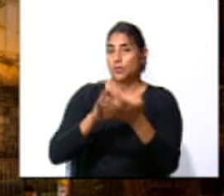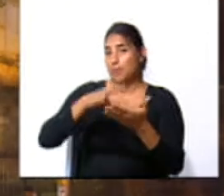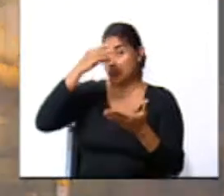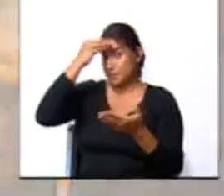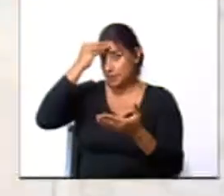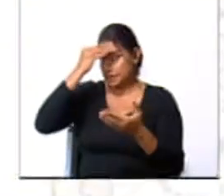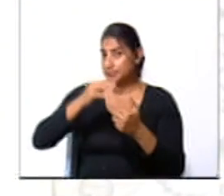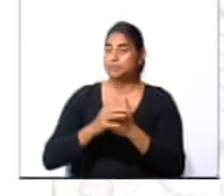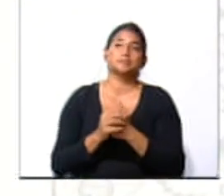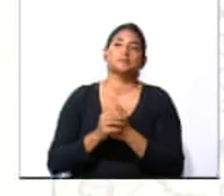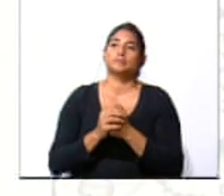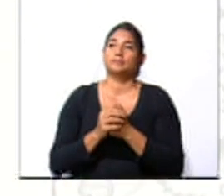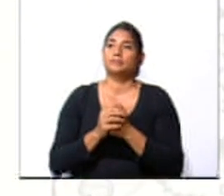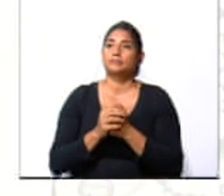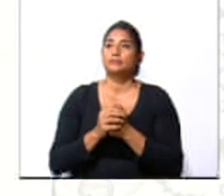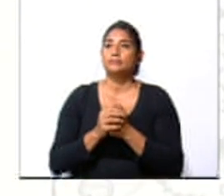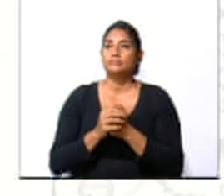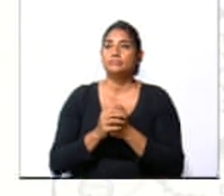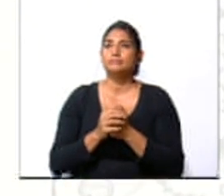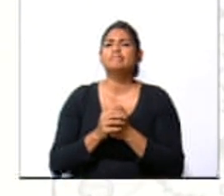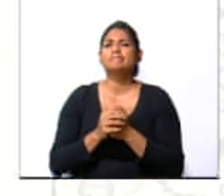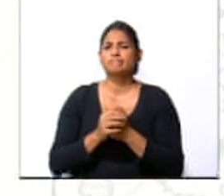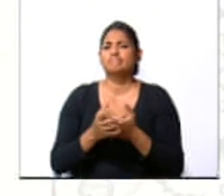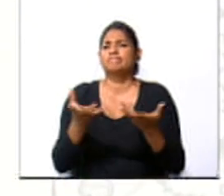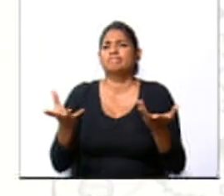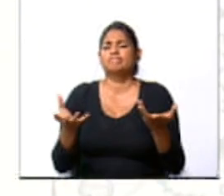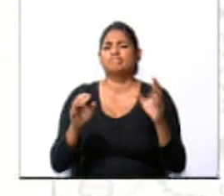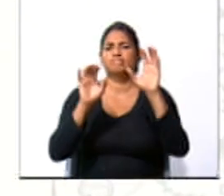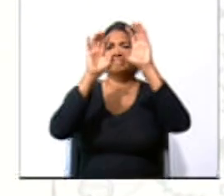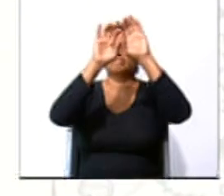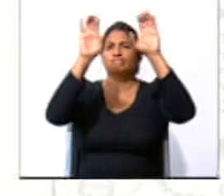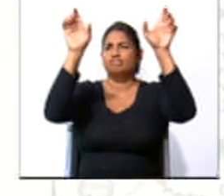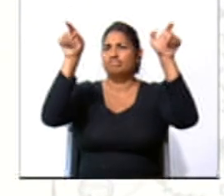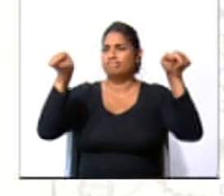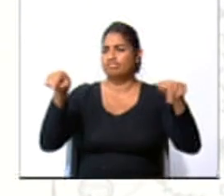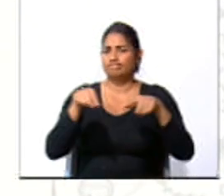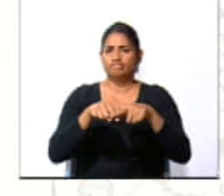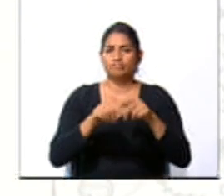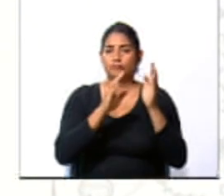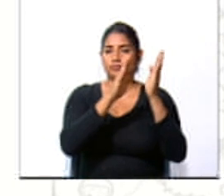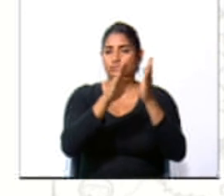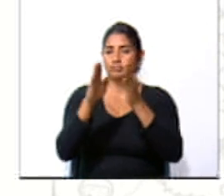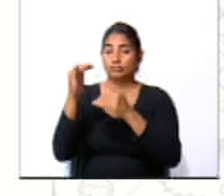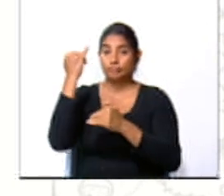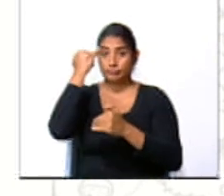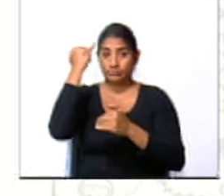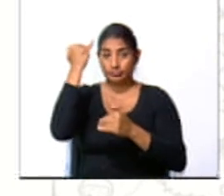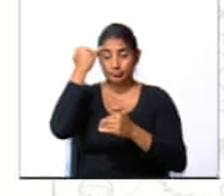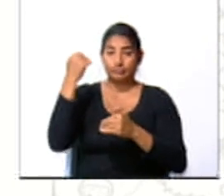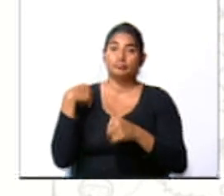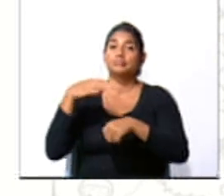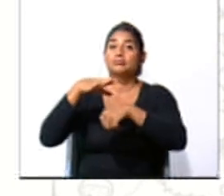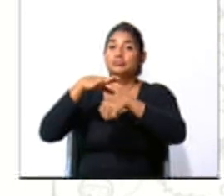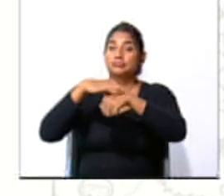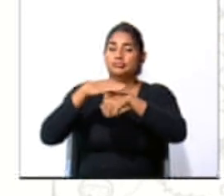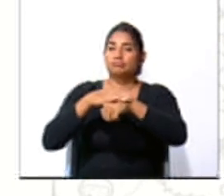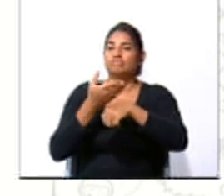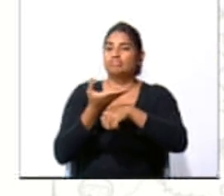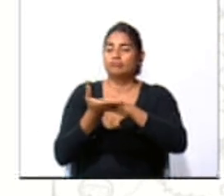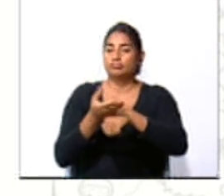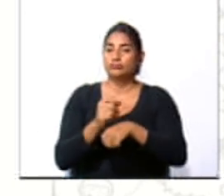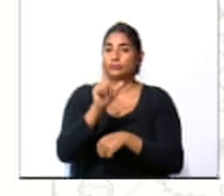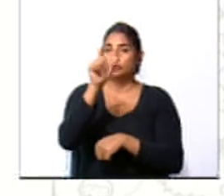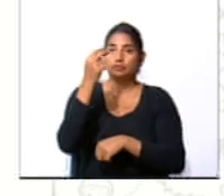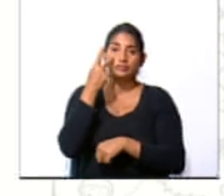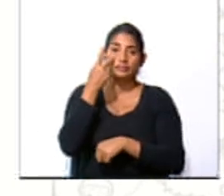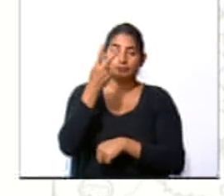aprender. Bien, ¿qué es un esquema? Es una forma de organizar las ideas. Permite que, de un solo